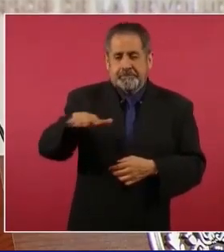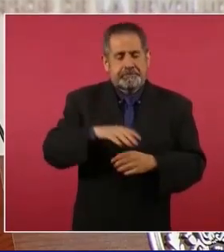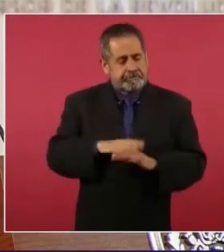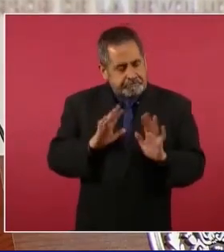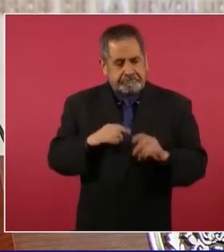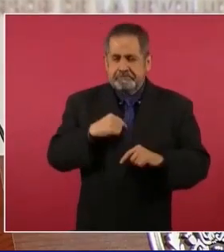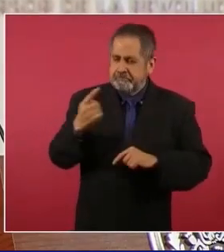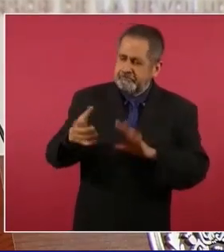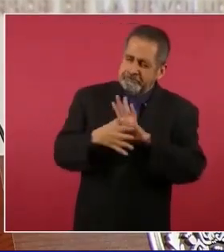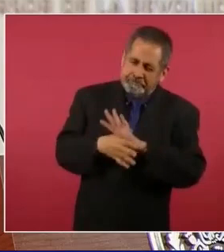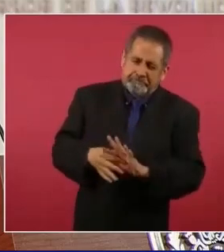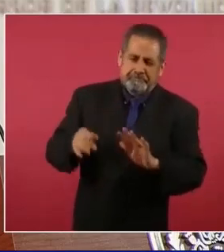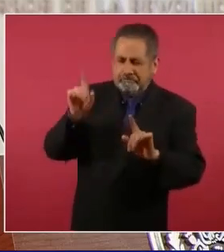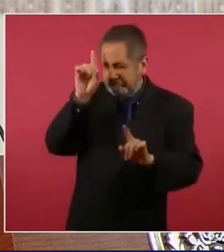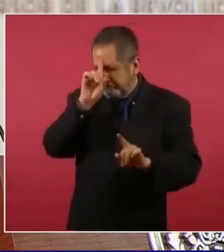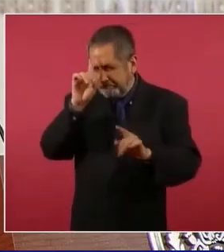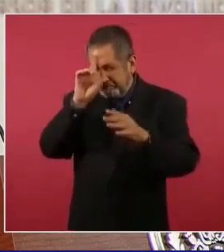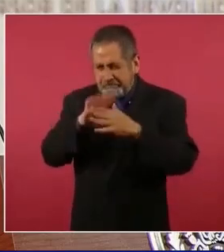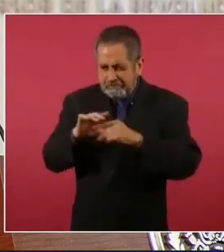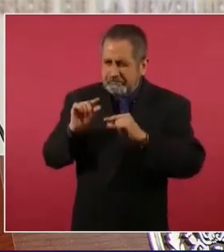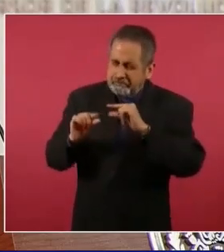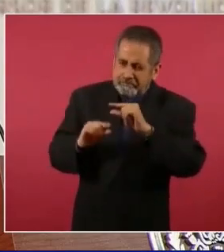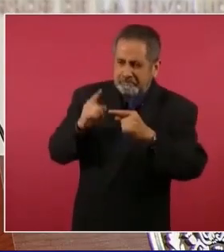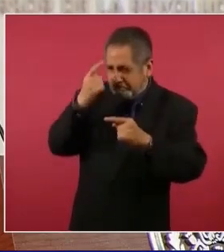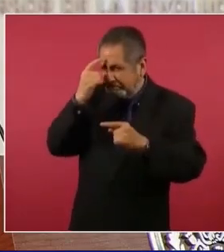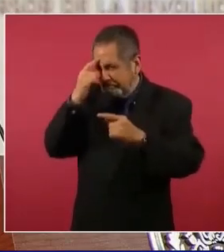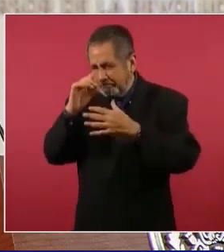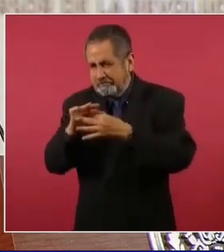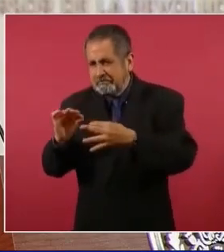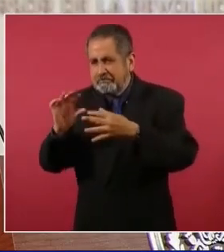eso fue desapareciendo.